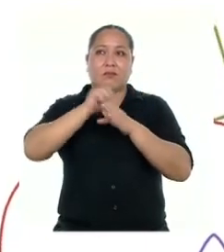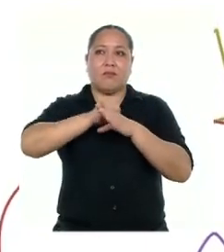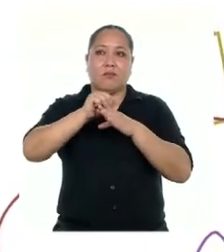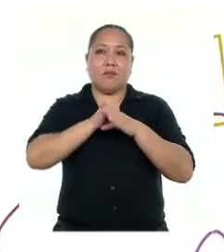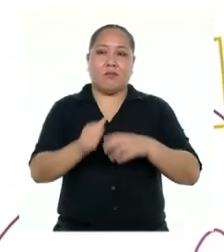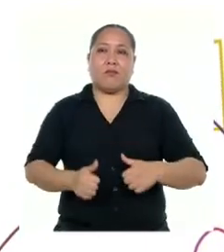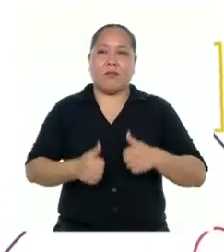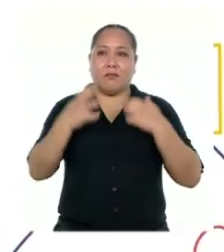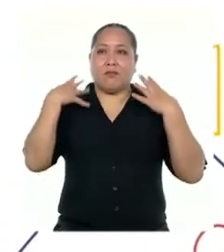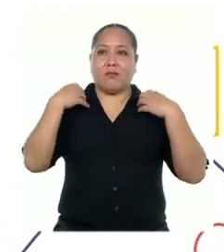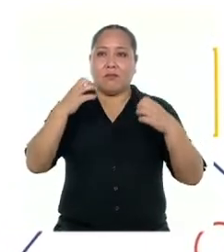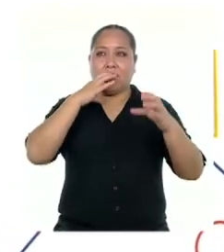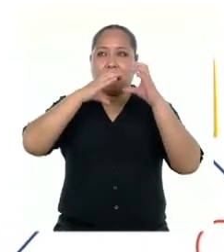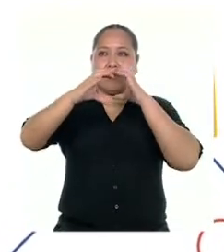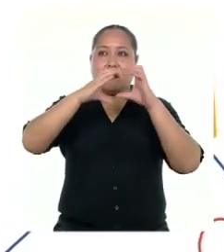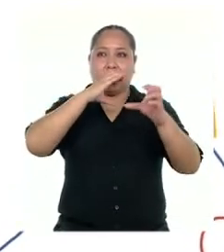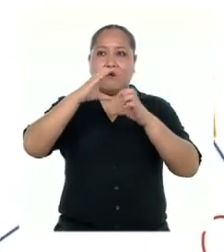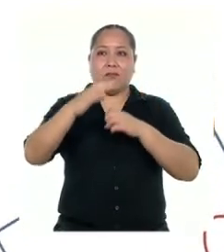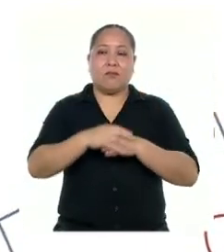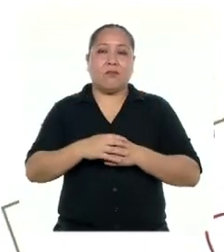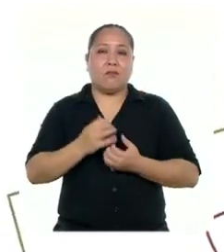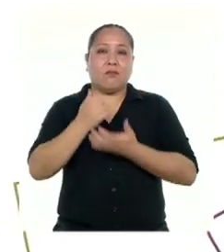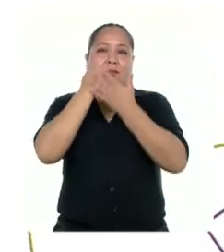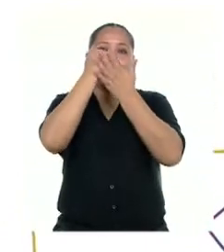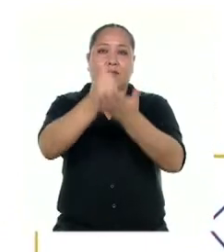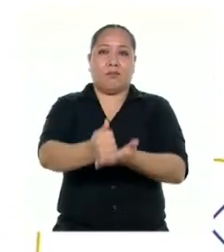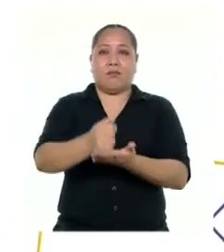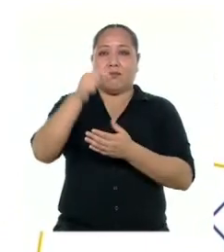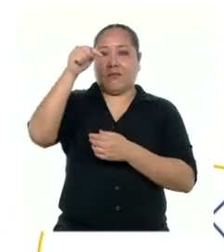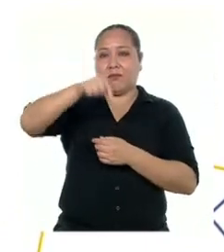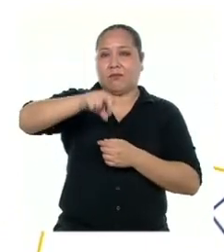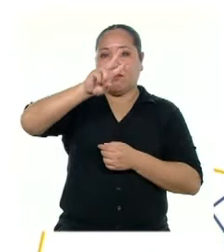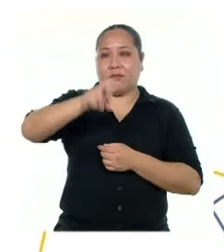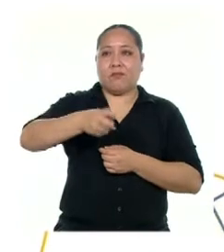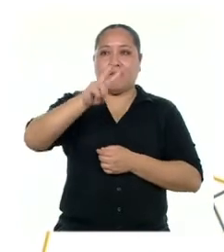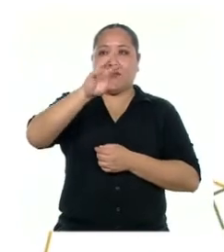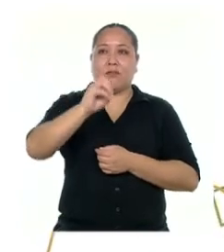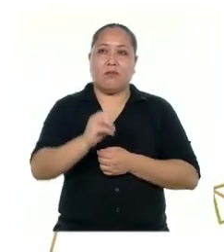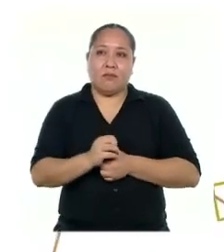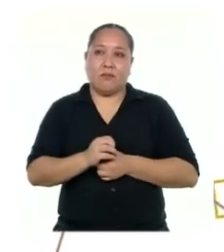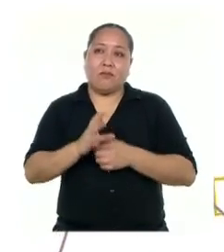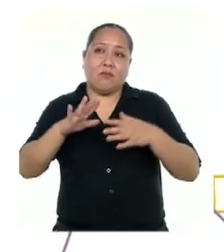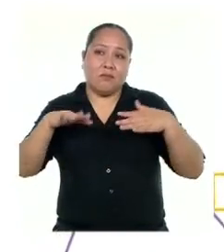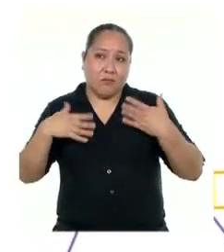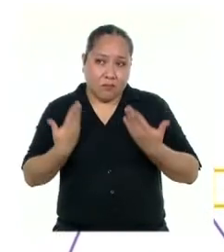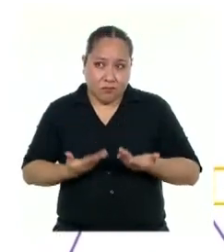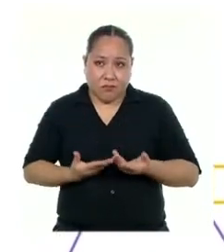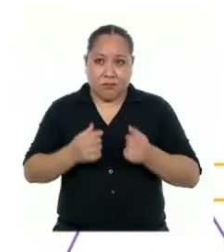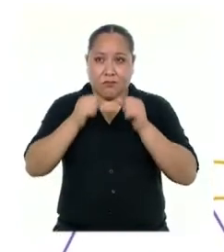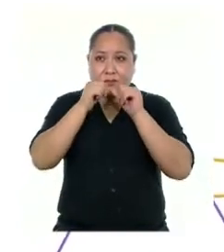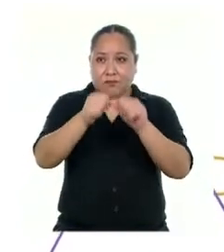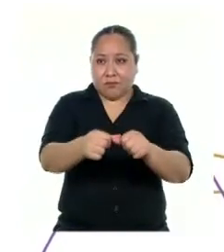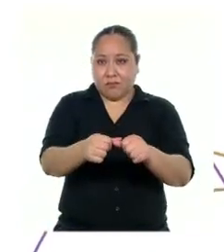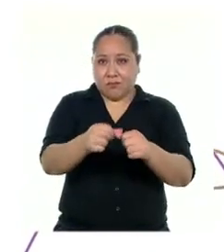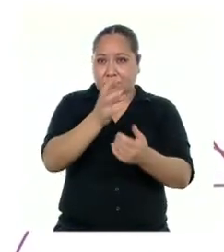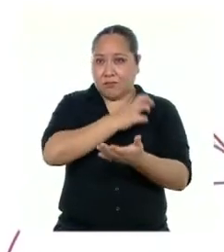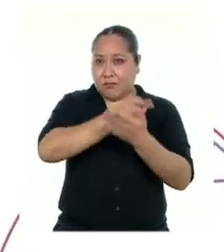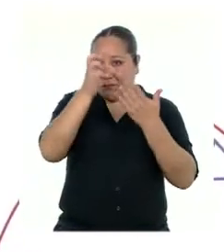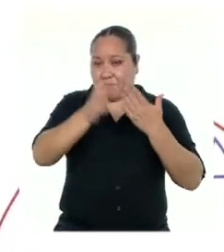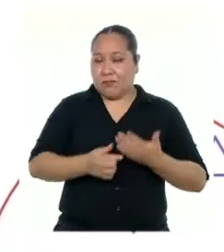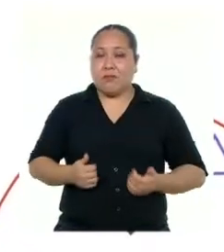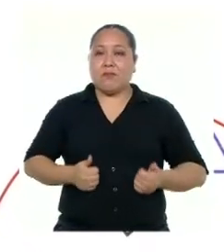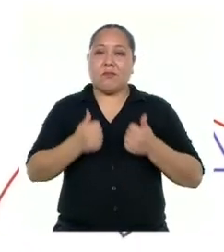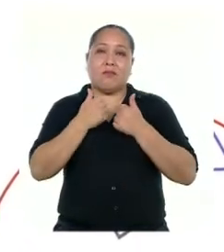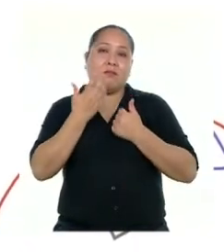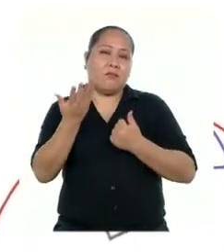vida saludable y la comunicación han contribuido a que este 2020 podamos continuar con nuestro